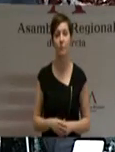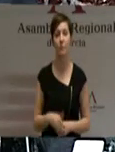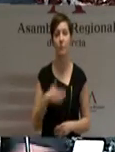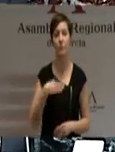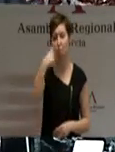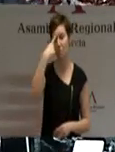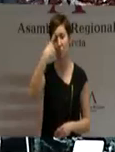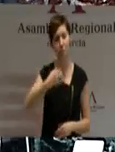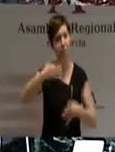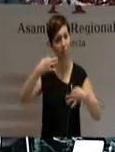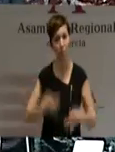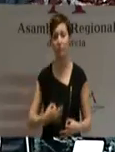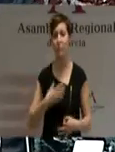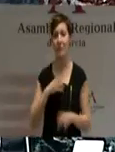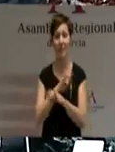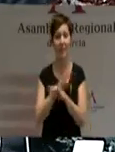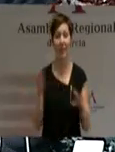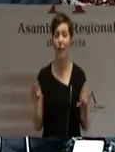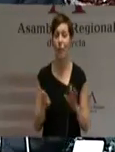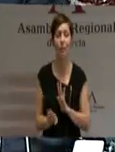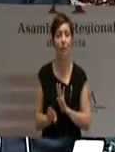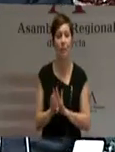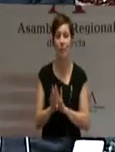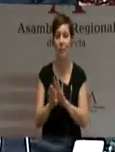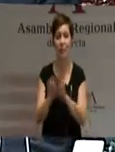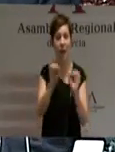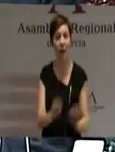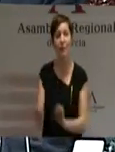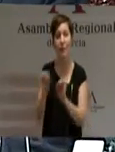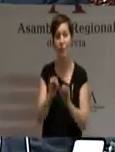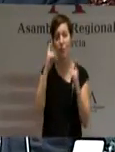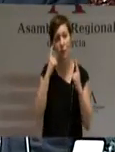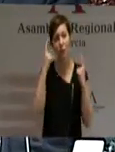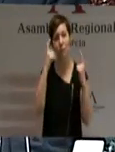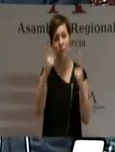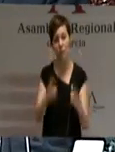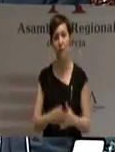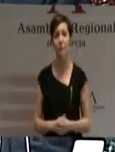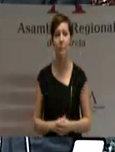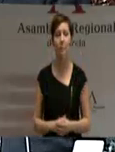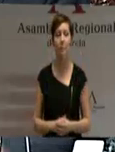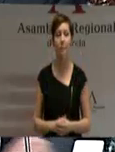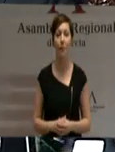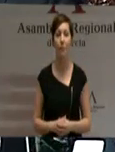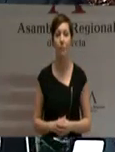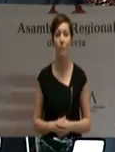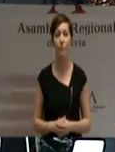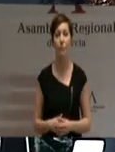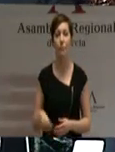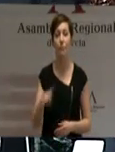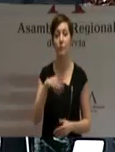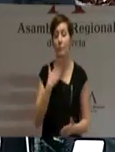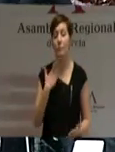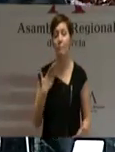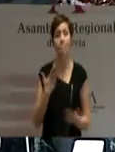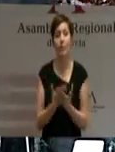y en la que mantendré a toda costa redoblando los esfuerzos para que así sea. A todos apelo para que con la